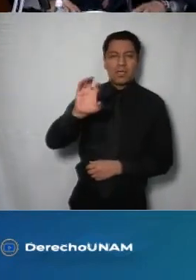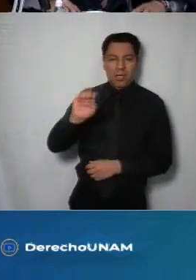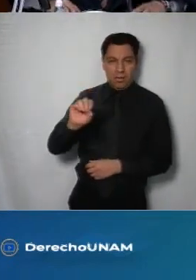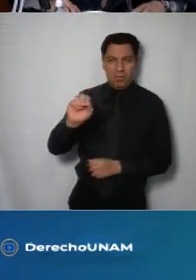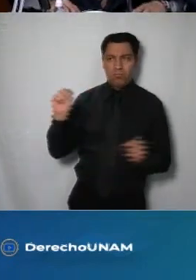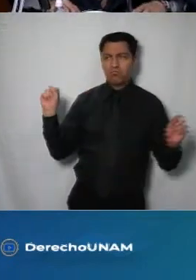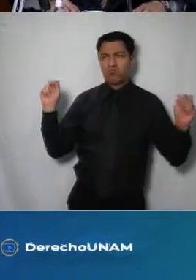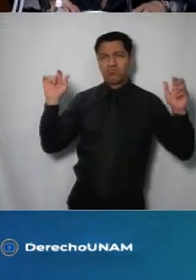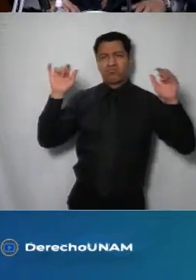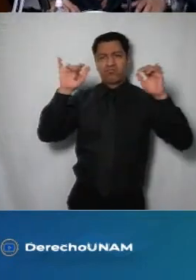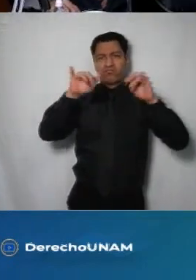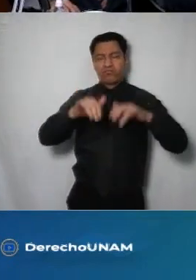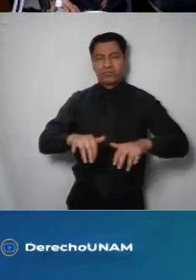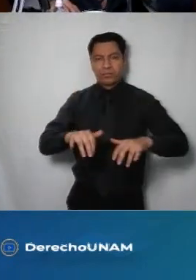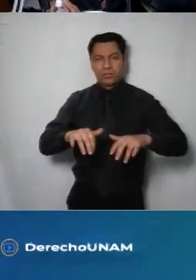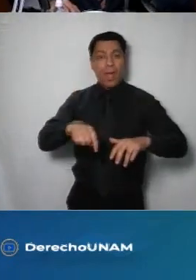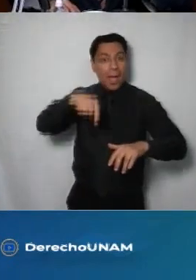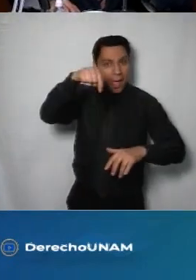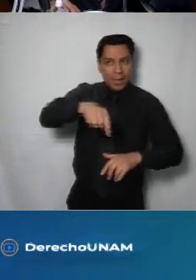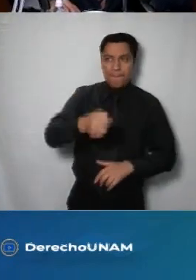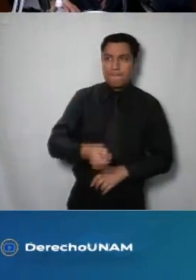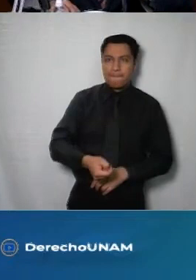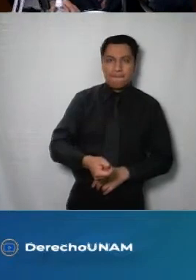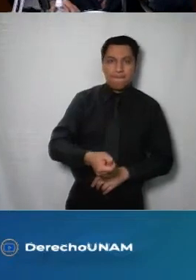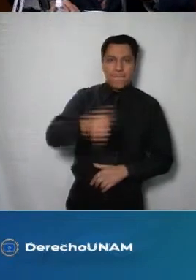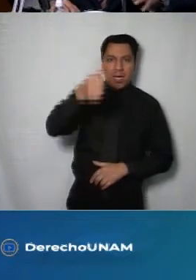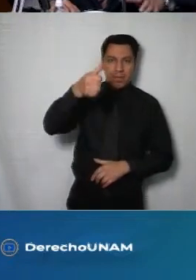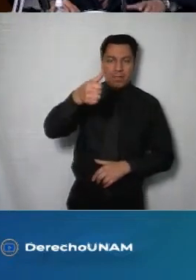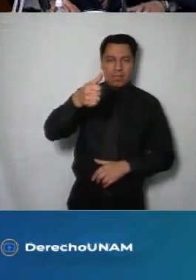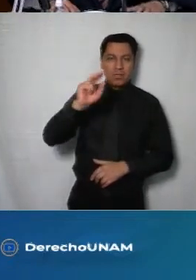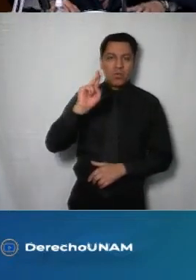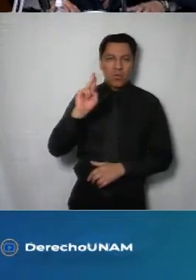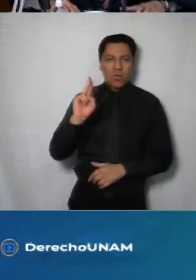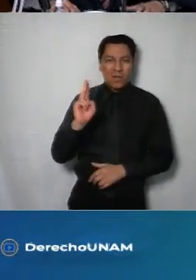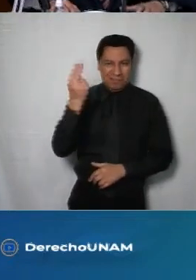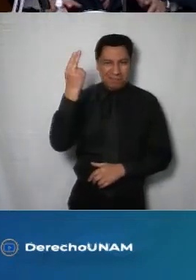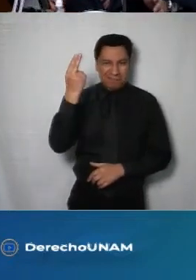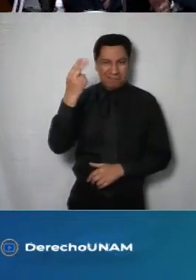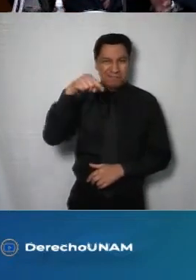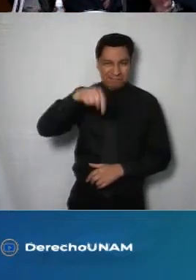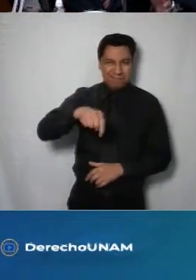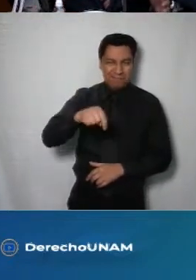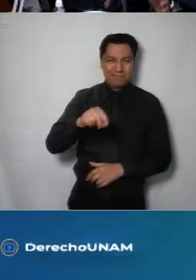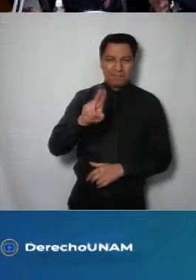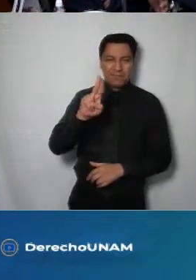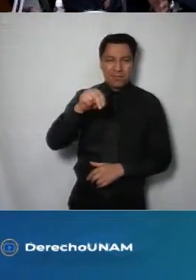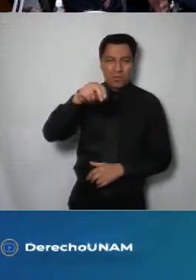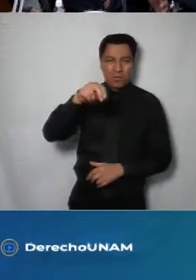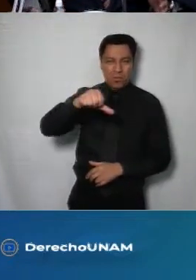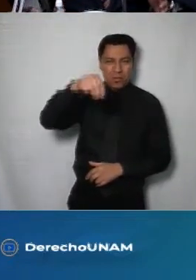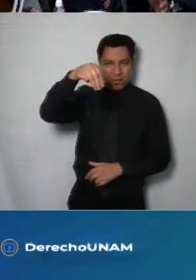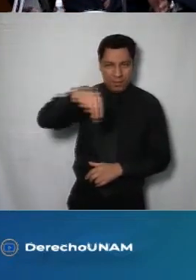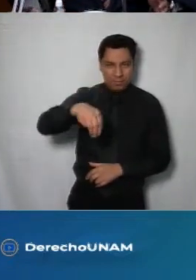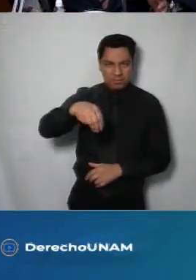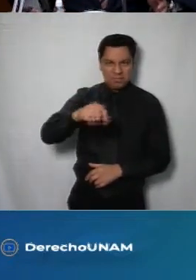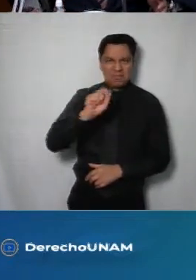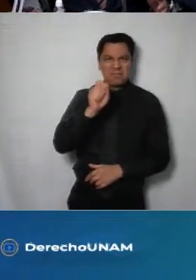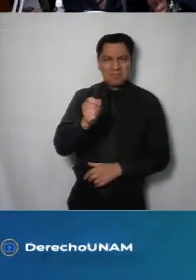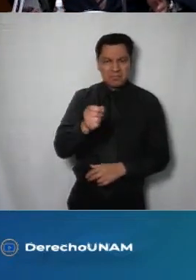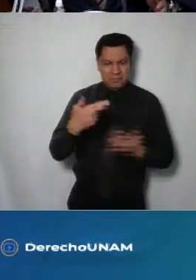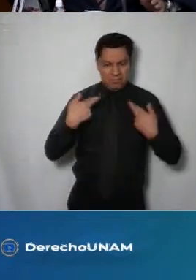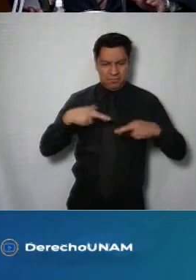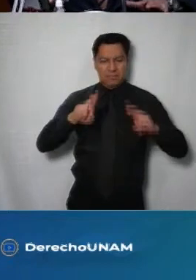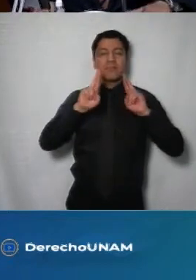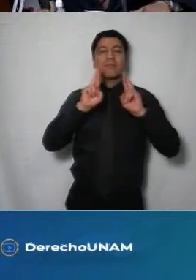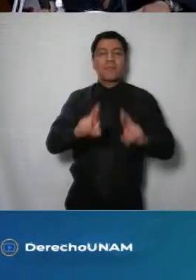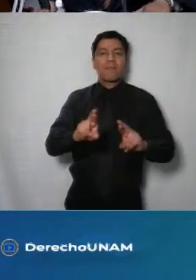sesión de pleno en la Universidad Nacional Autónoma de México y bueno todo lo que representa para México